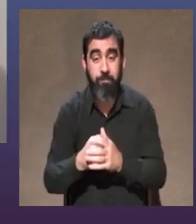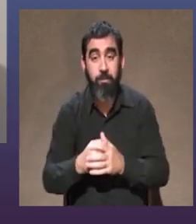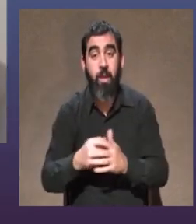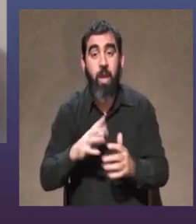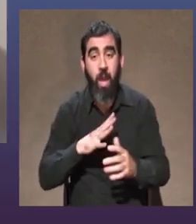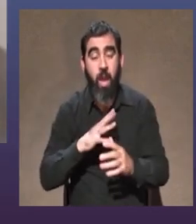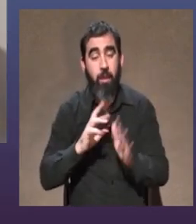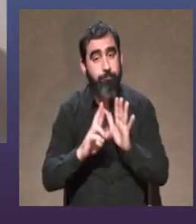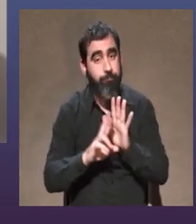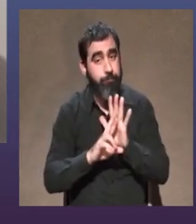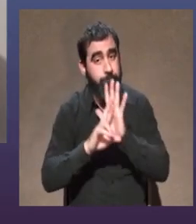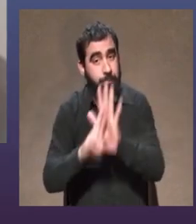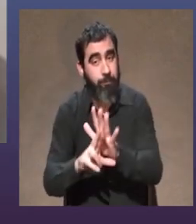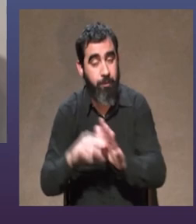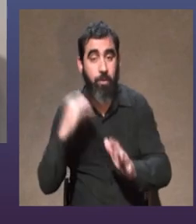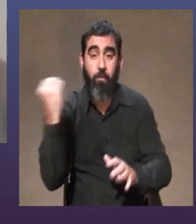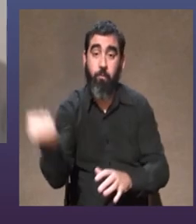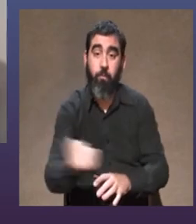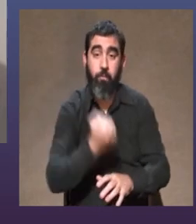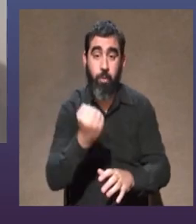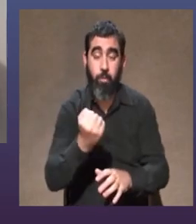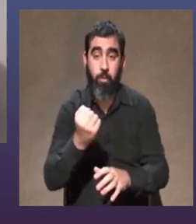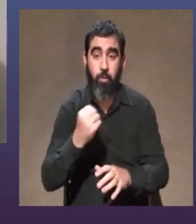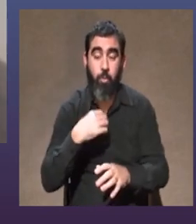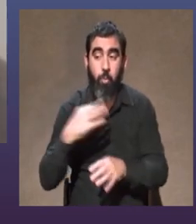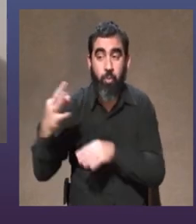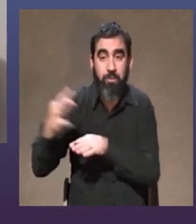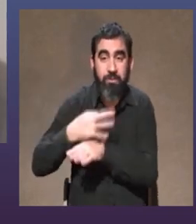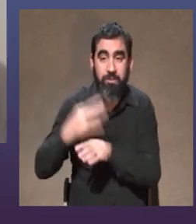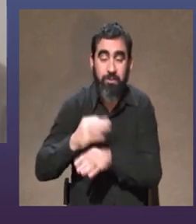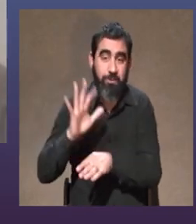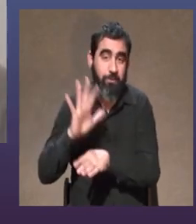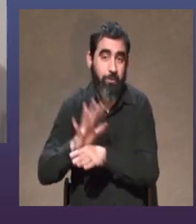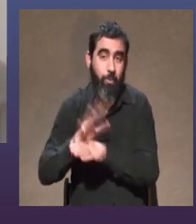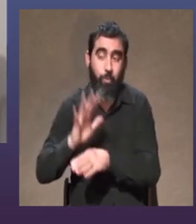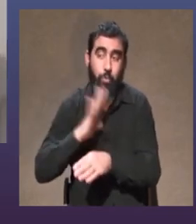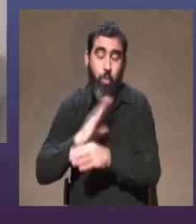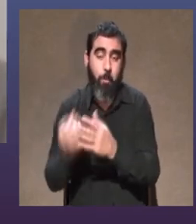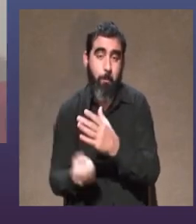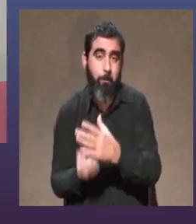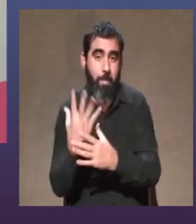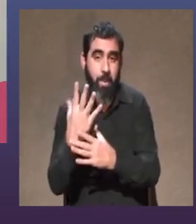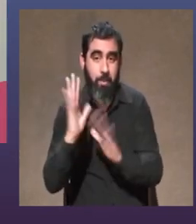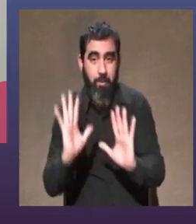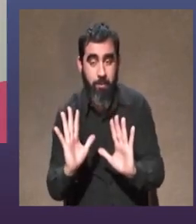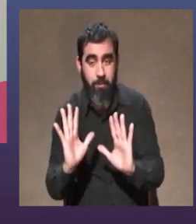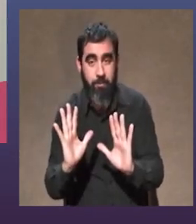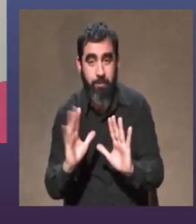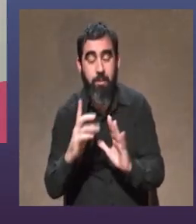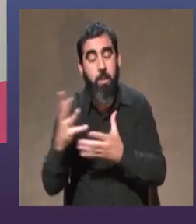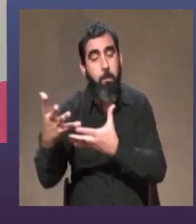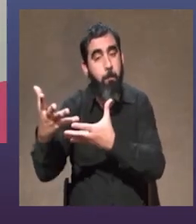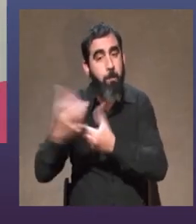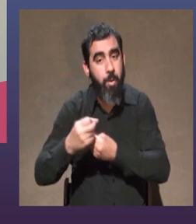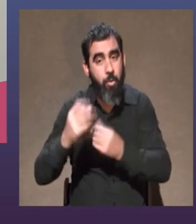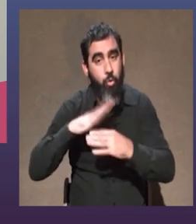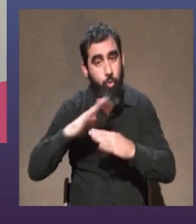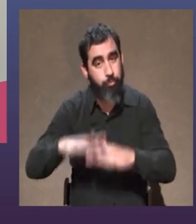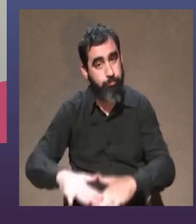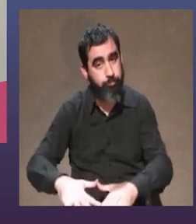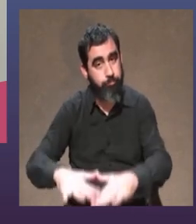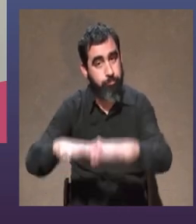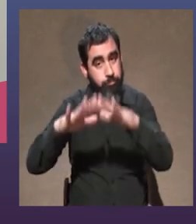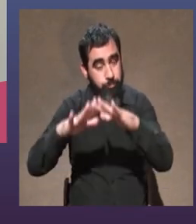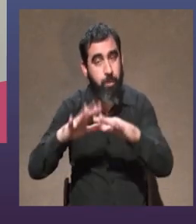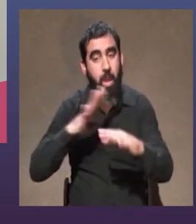referencias esenciales como tutores como si fuera una planta más o menos y me ayudaran a